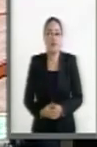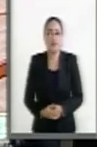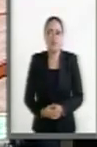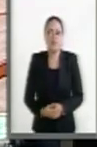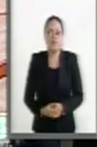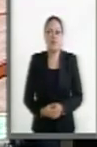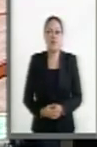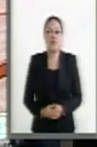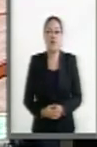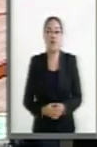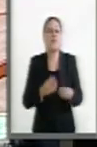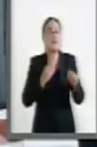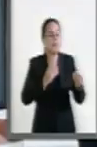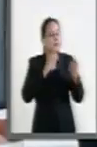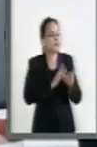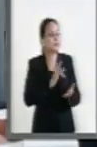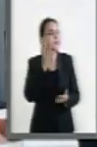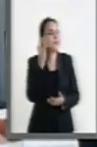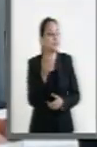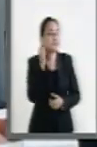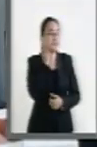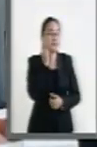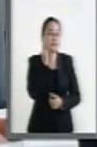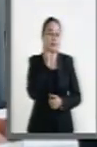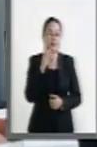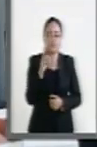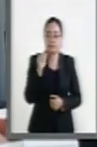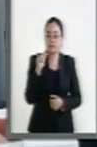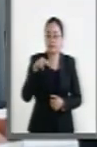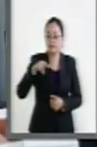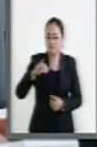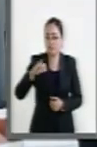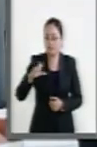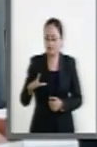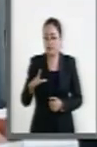Muchas gracias, senador Daniel Amador Gagiola.